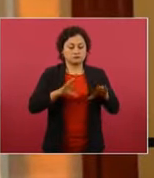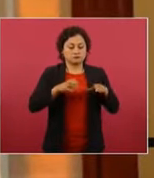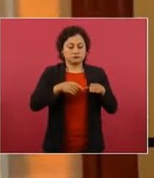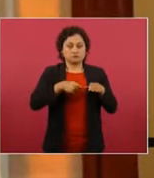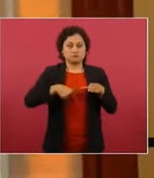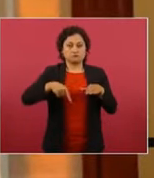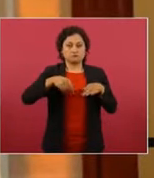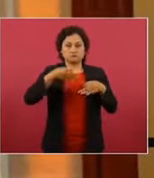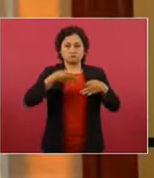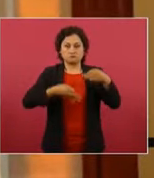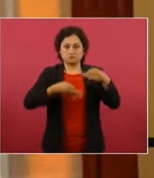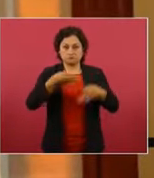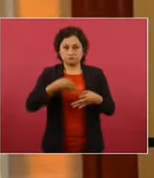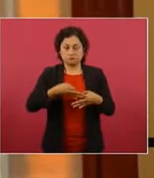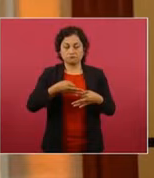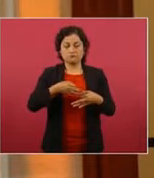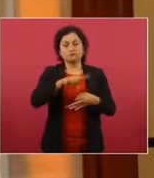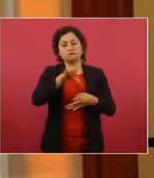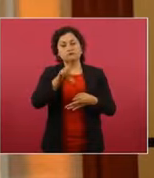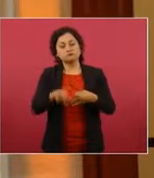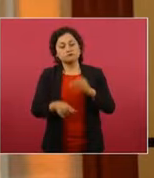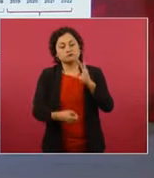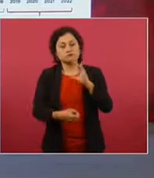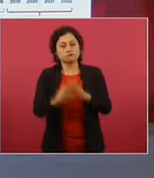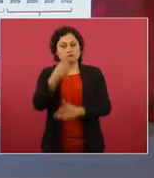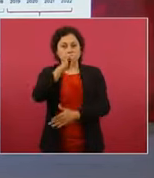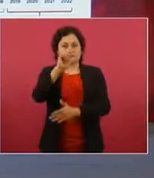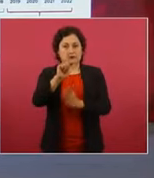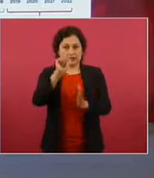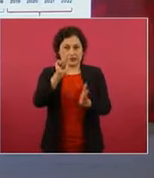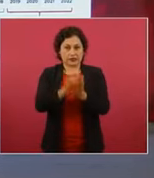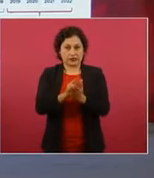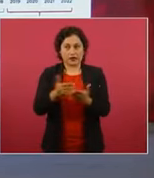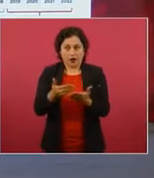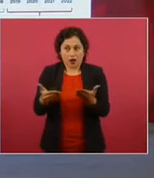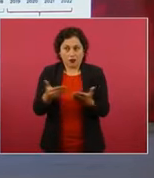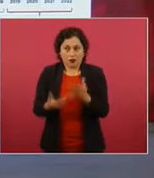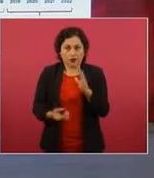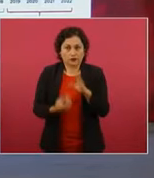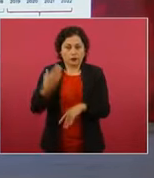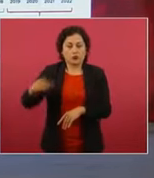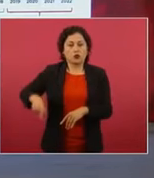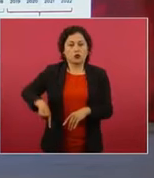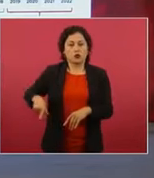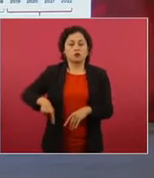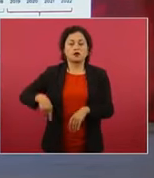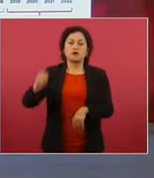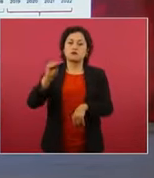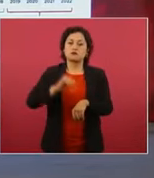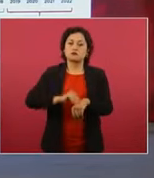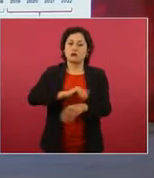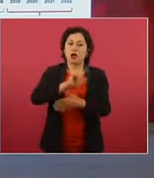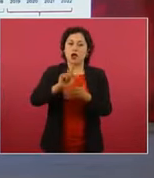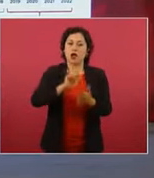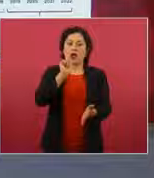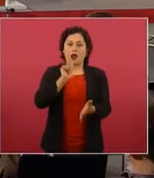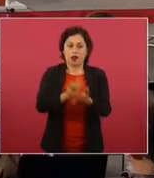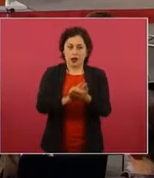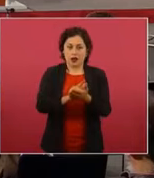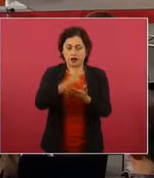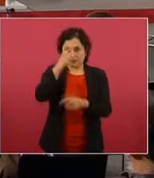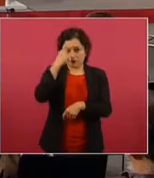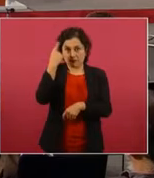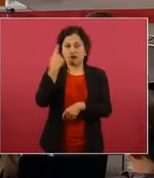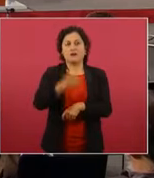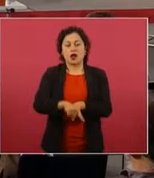Y esto, a partir de que se crea en esta administración y se publica la Ley Nacional de Uso de la Fuerza, nos